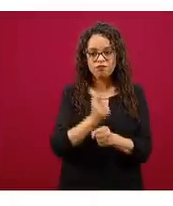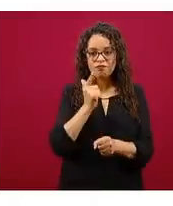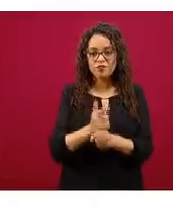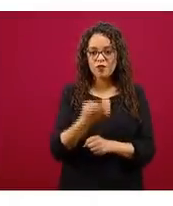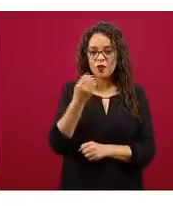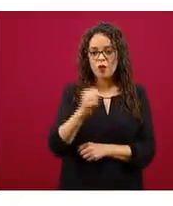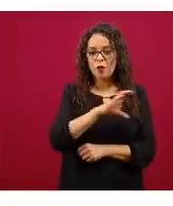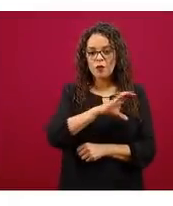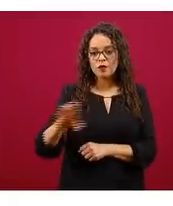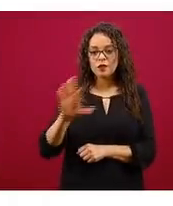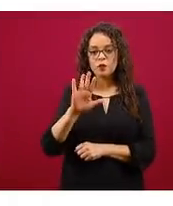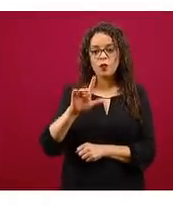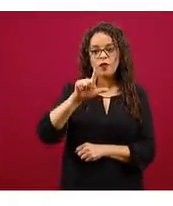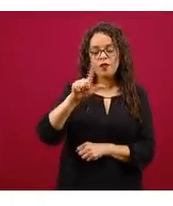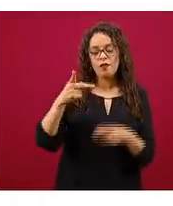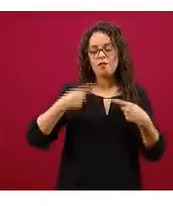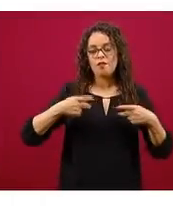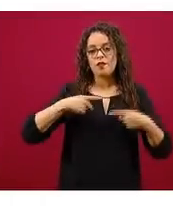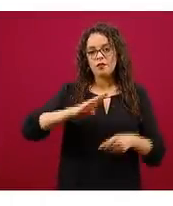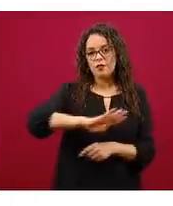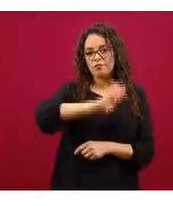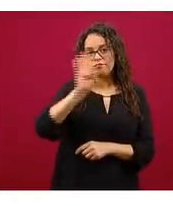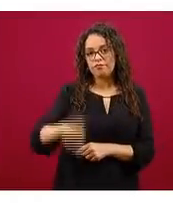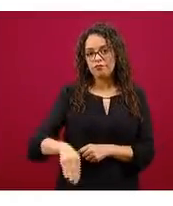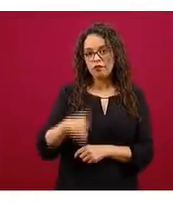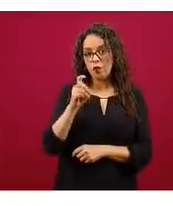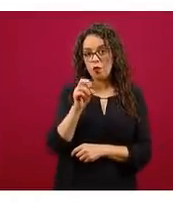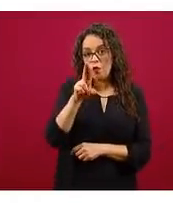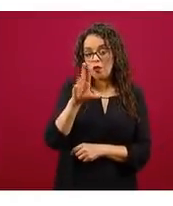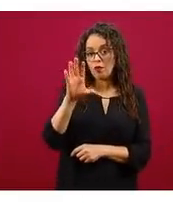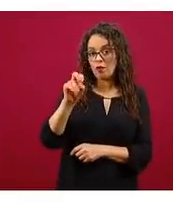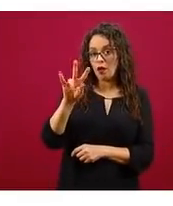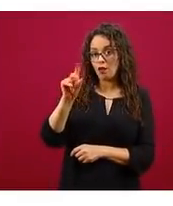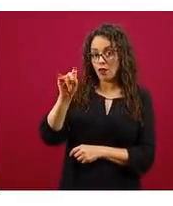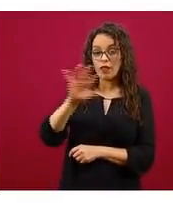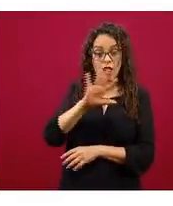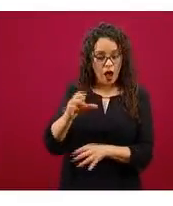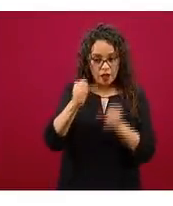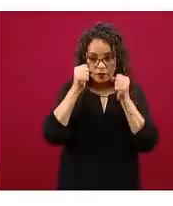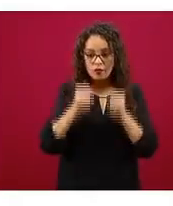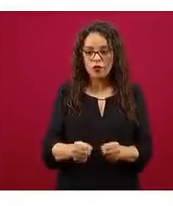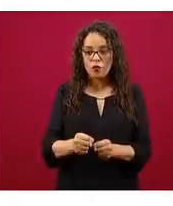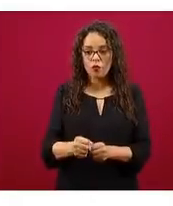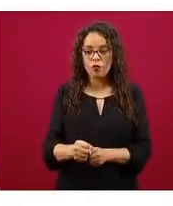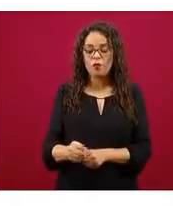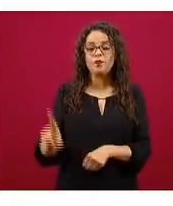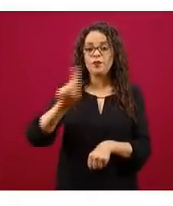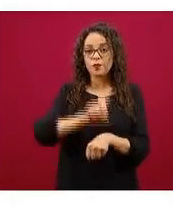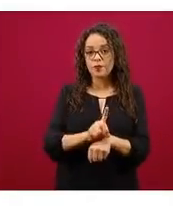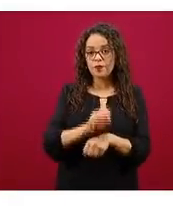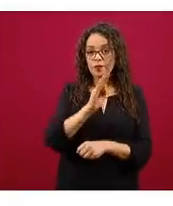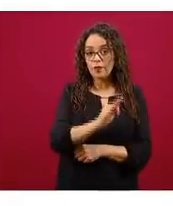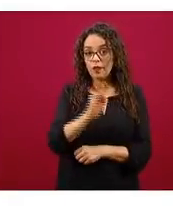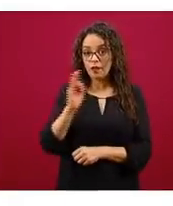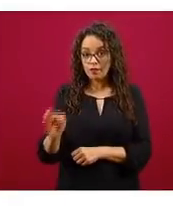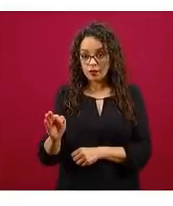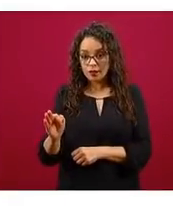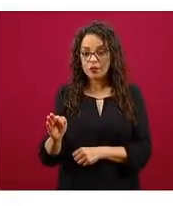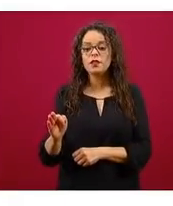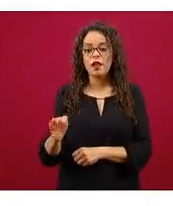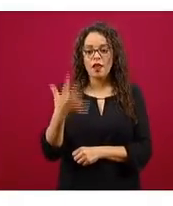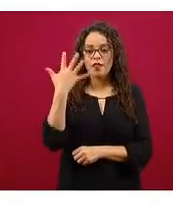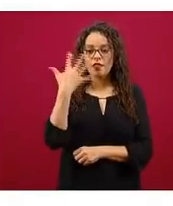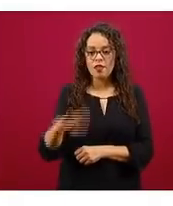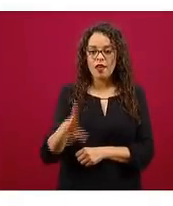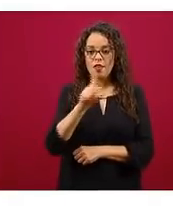defunciones COVID confirmadas, con fecha de defunción previa al 10 de junio. Esto estamos reportando